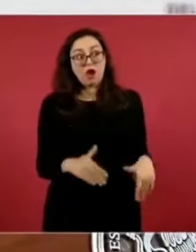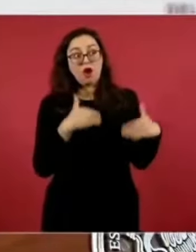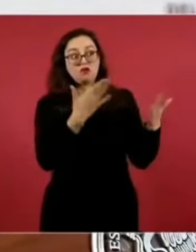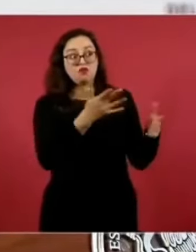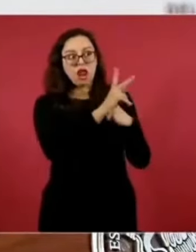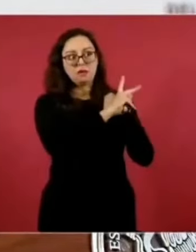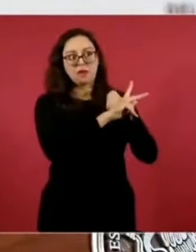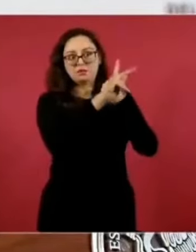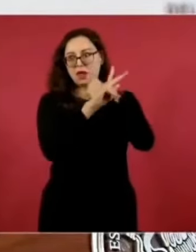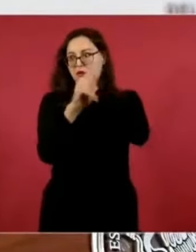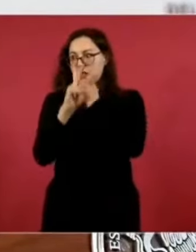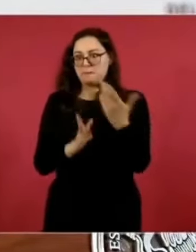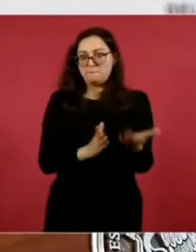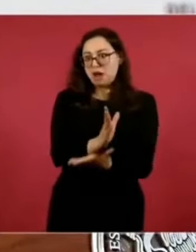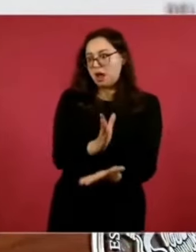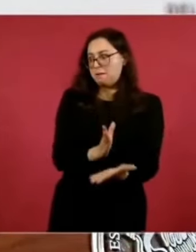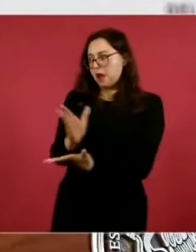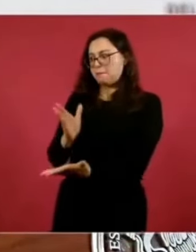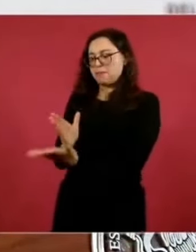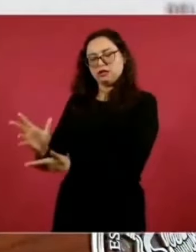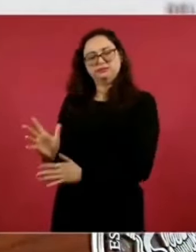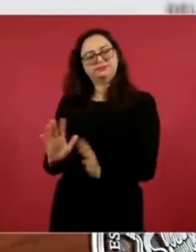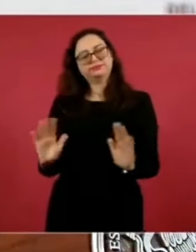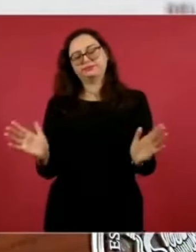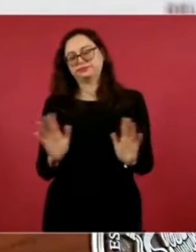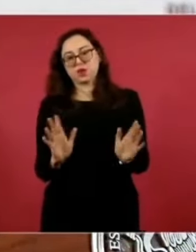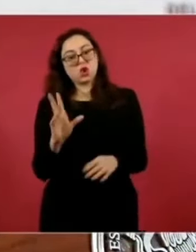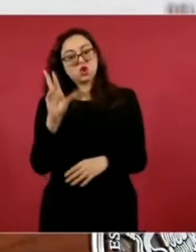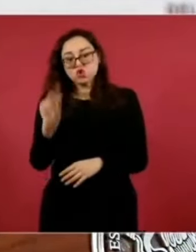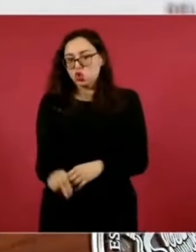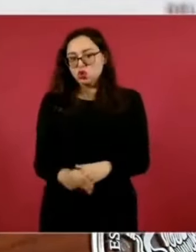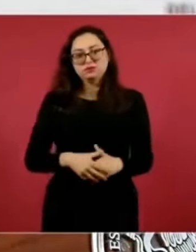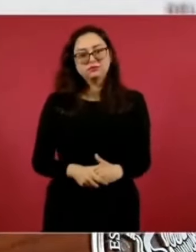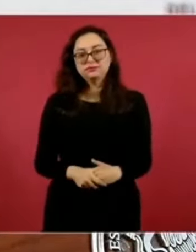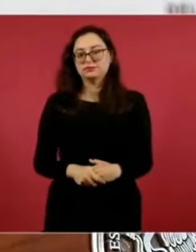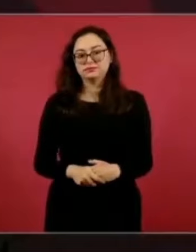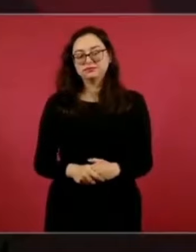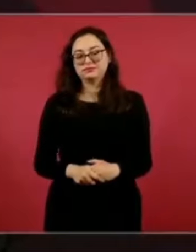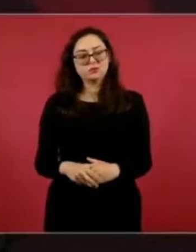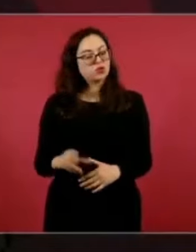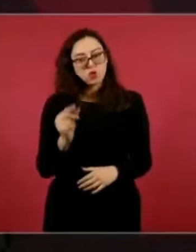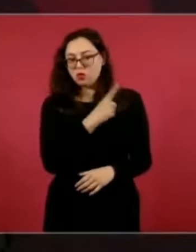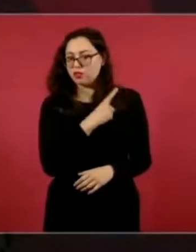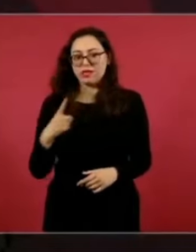no tanto, que no haya injerencismo.